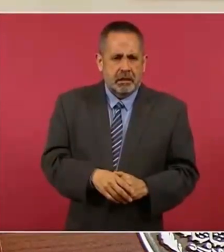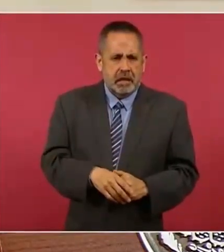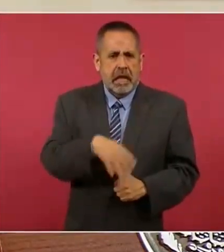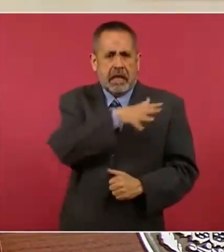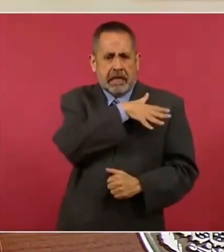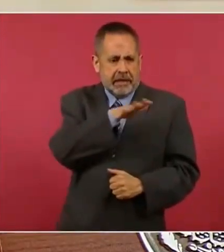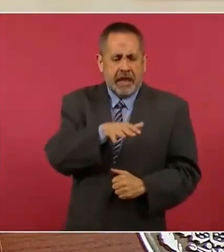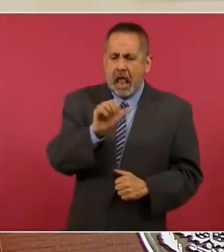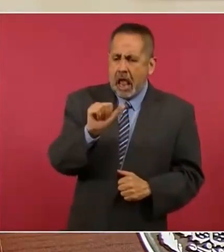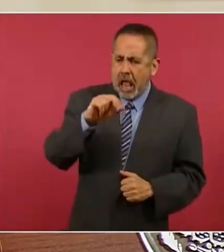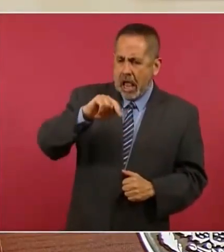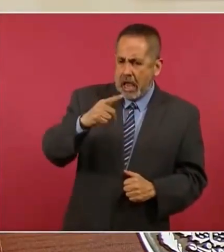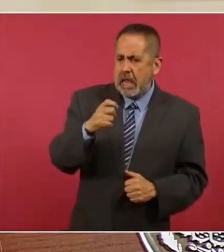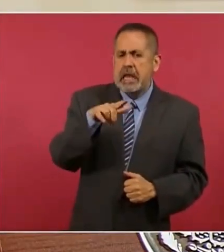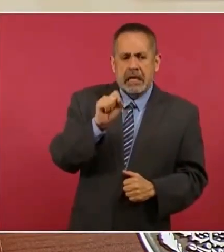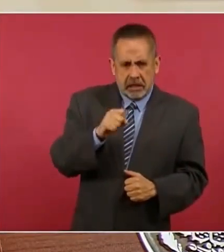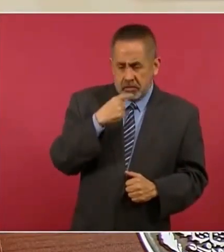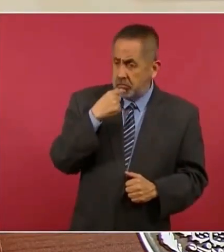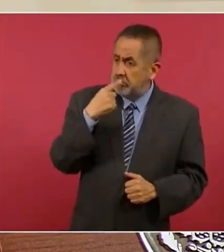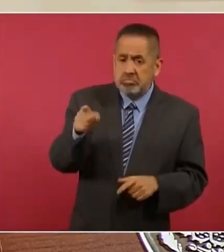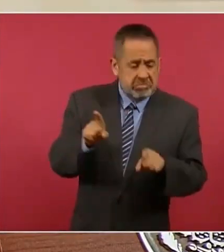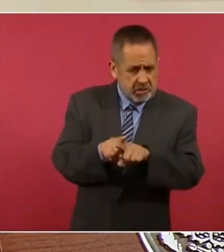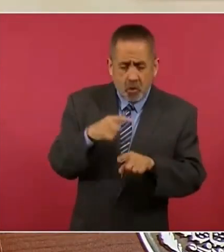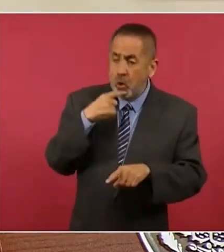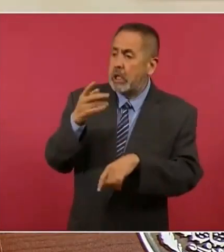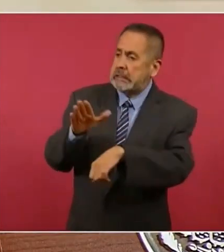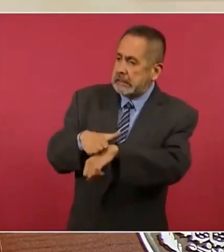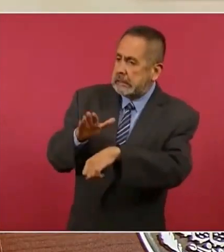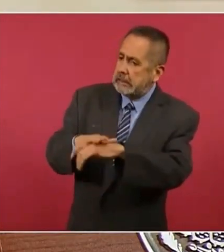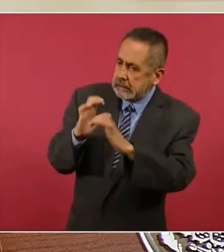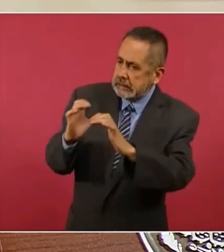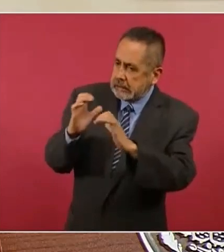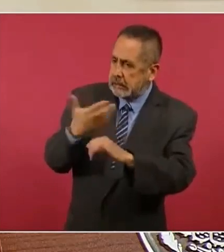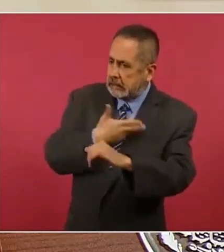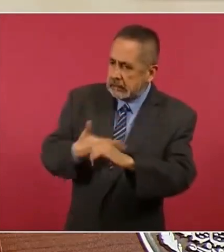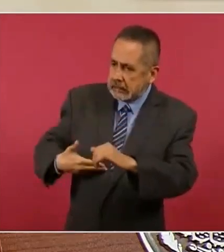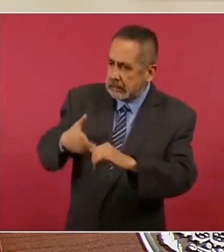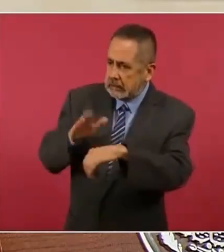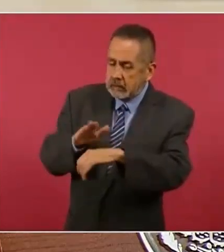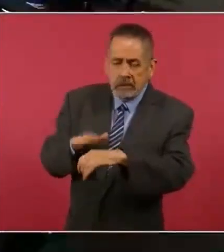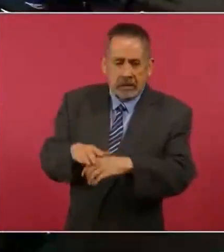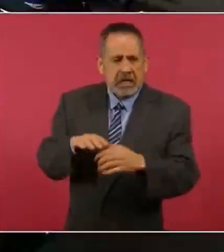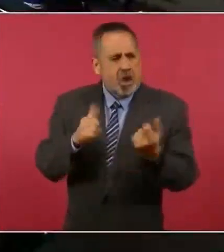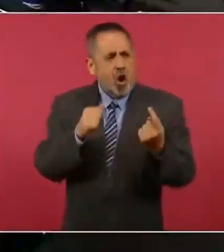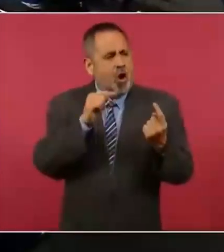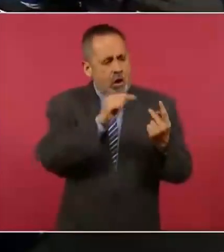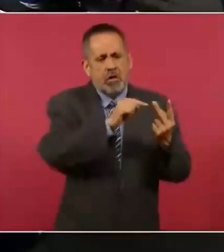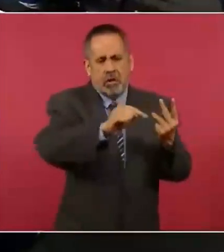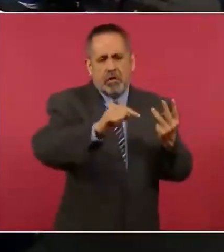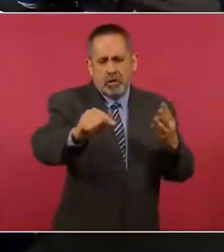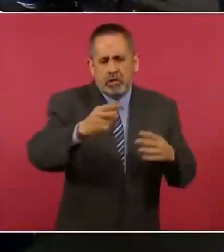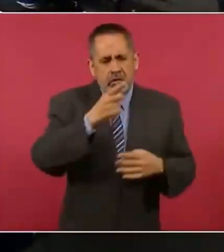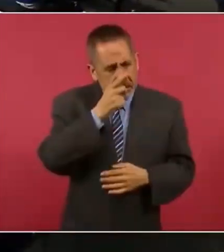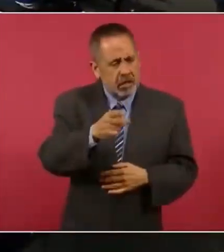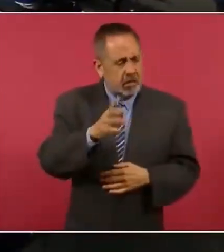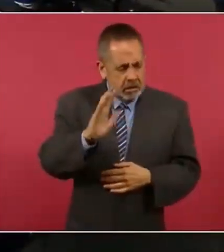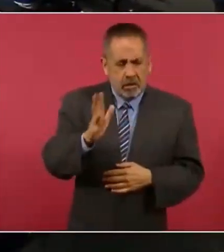Ángeles, ¿sí? Sostiene eso. Y este... Y otros. ¿Sí?